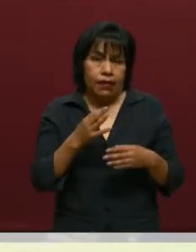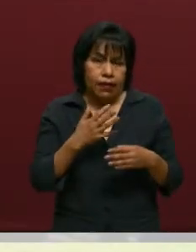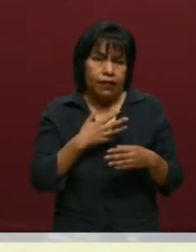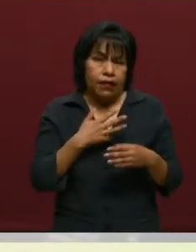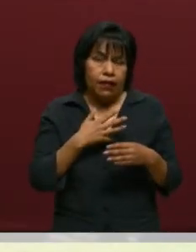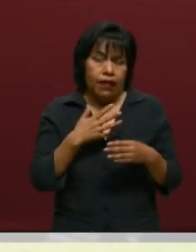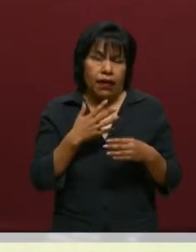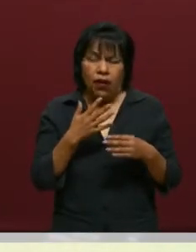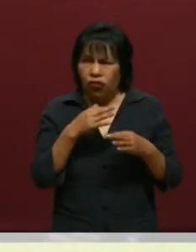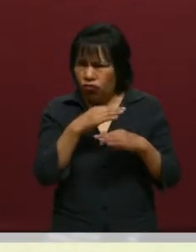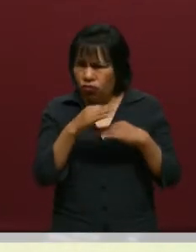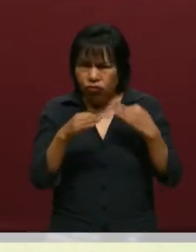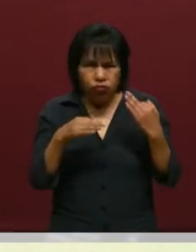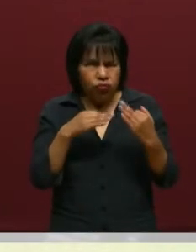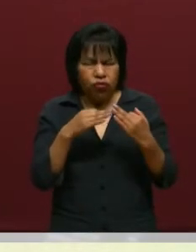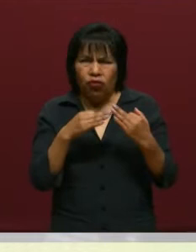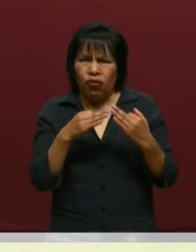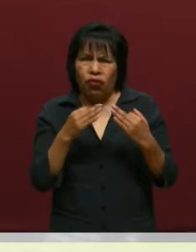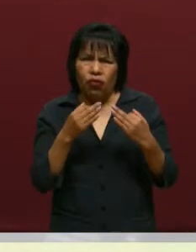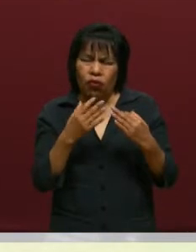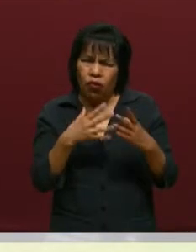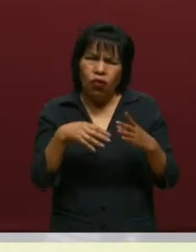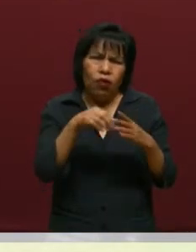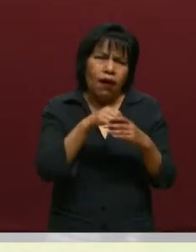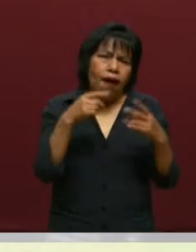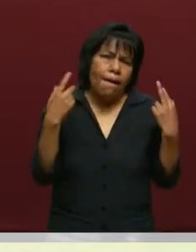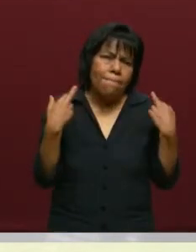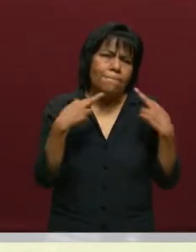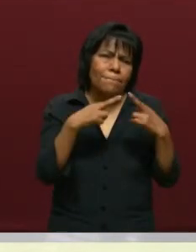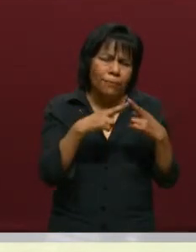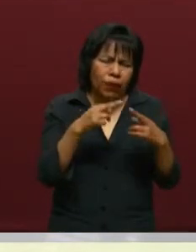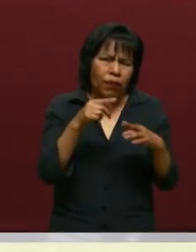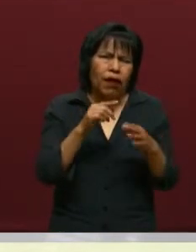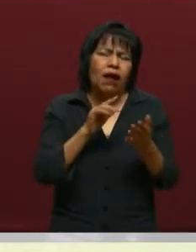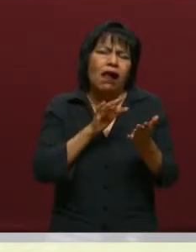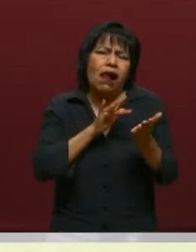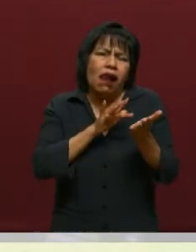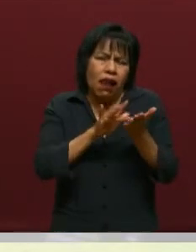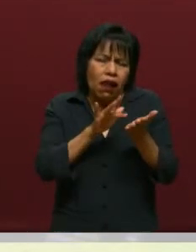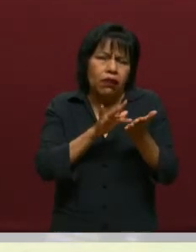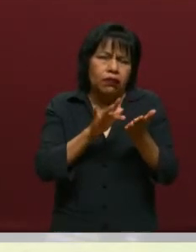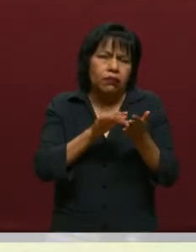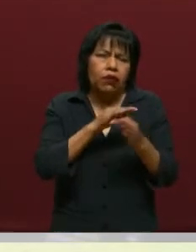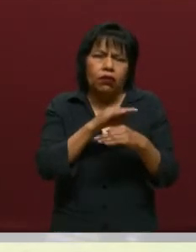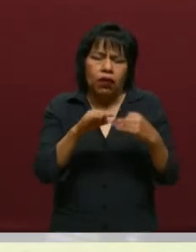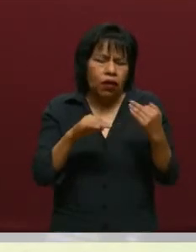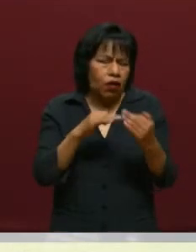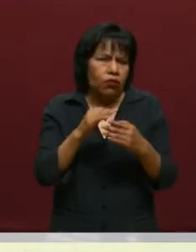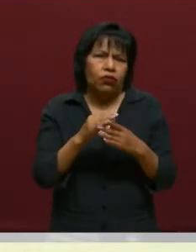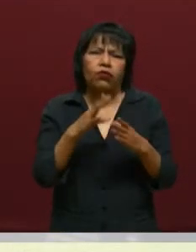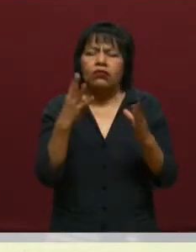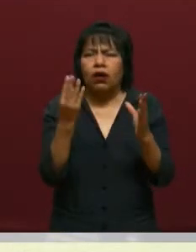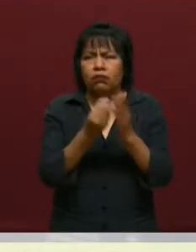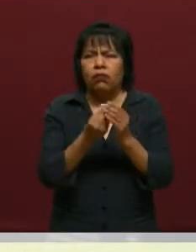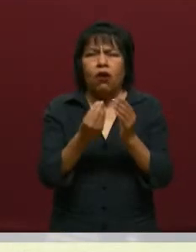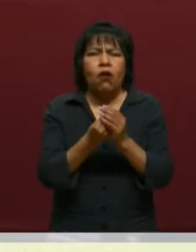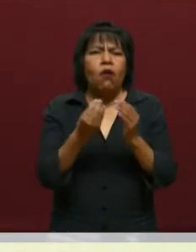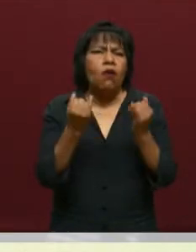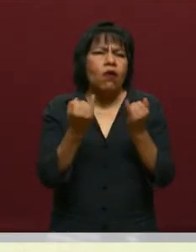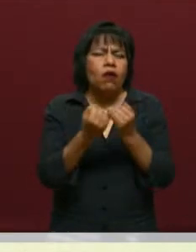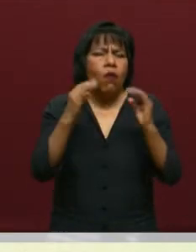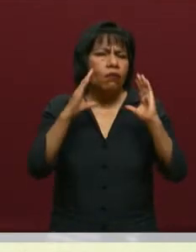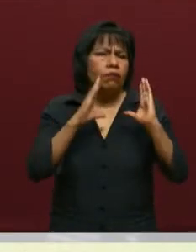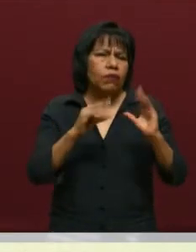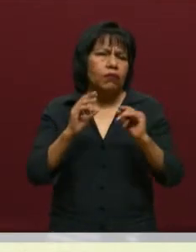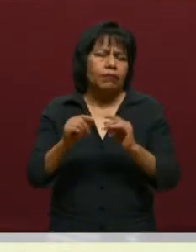integración de docentes para seguir con el apoyo a ellos, o la capacitación. Así es, como hace un